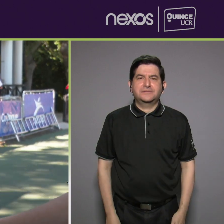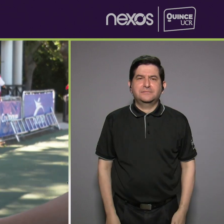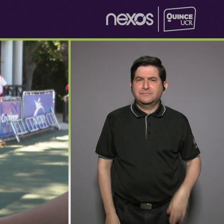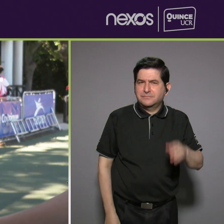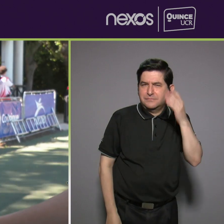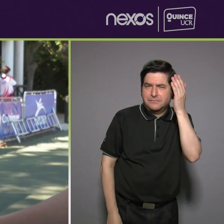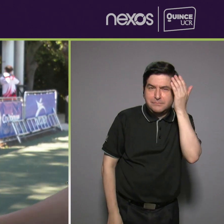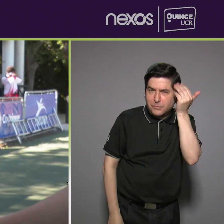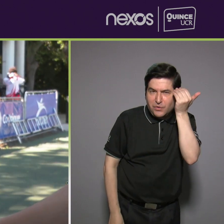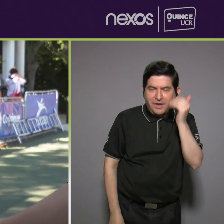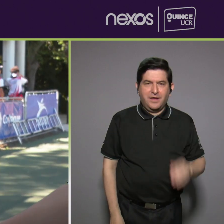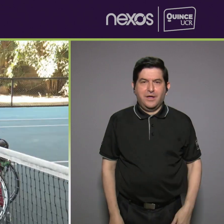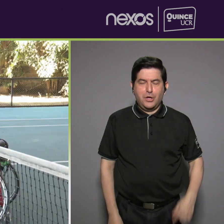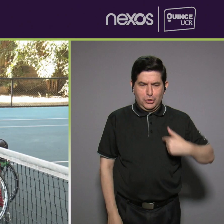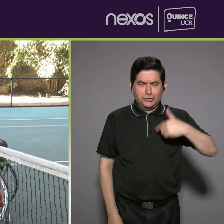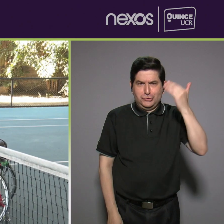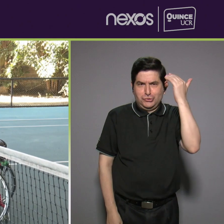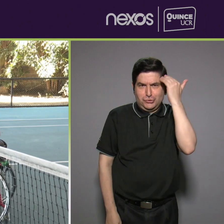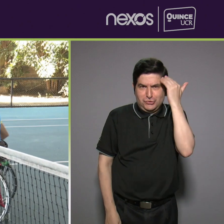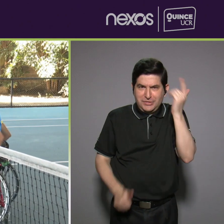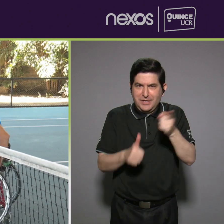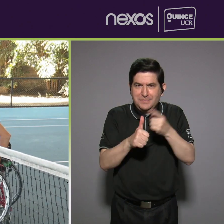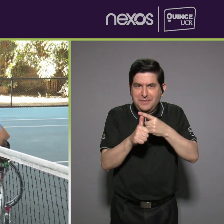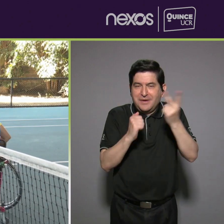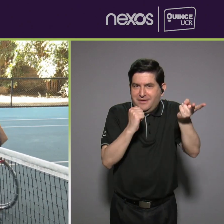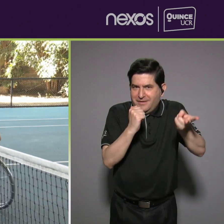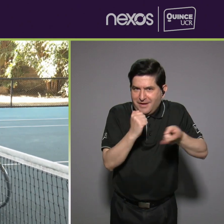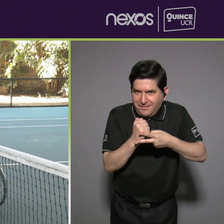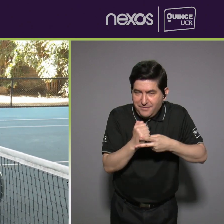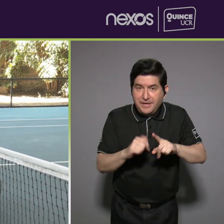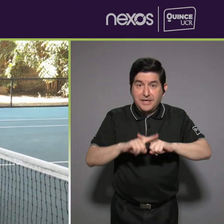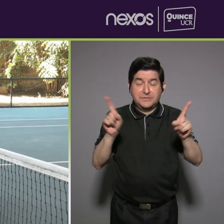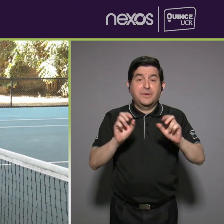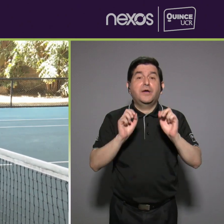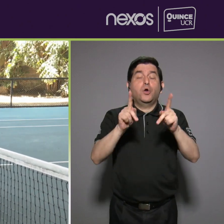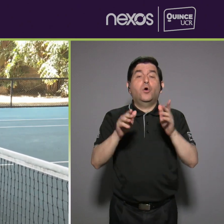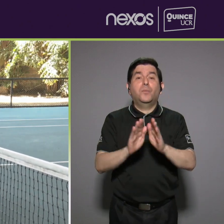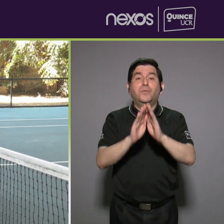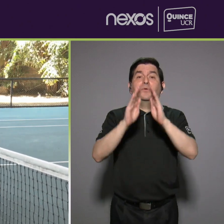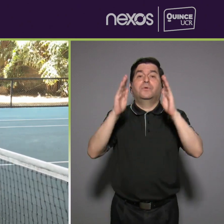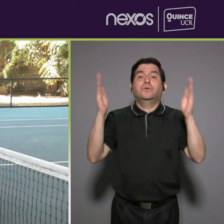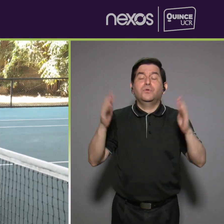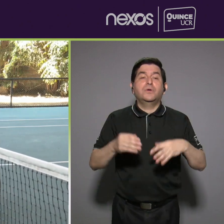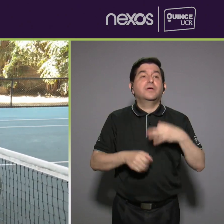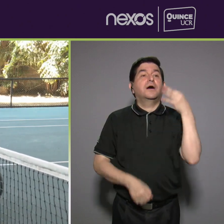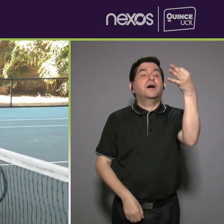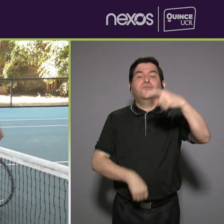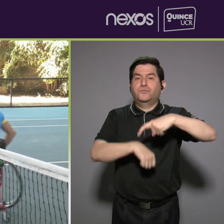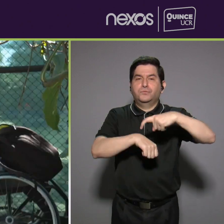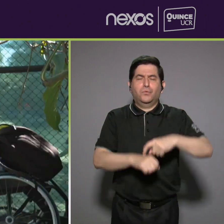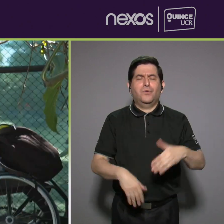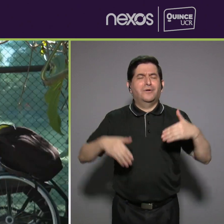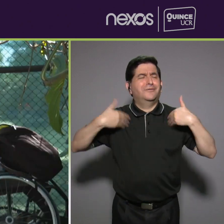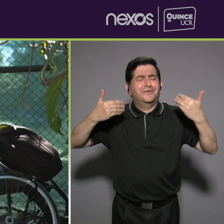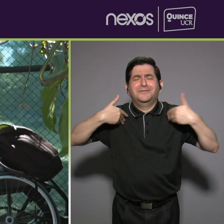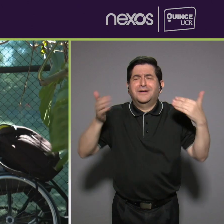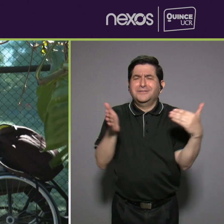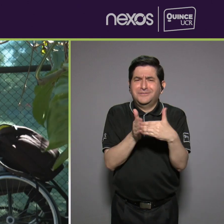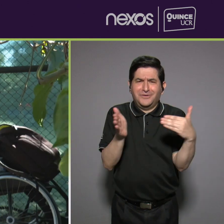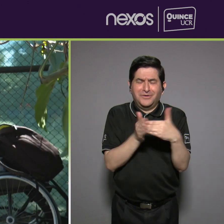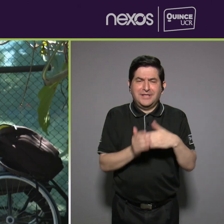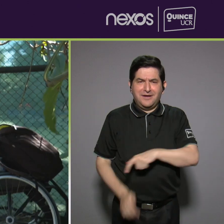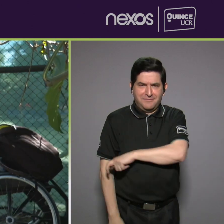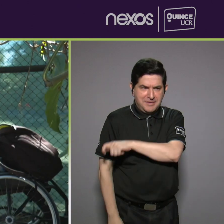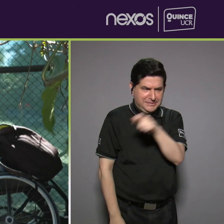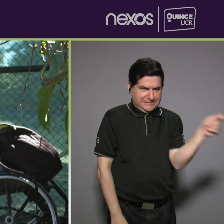sé que es de las primeras ediciones, pero abre puertas para más adelante. Estoy contento que de nuevo el